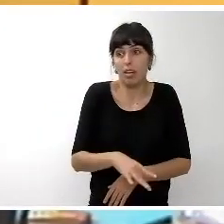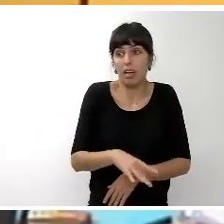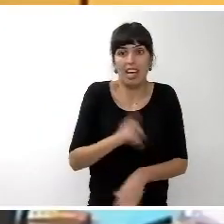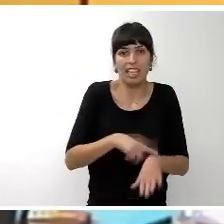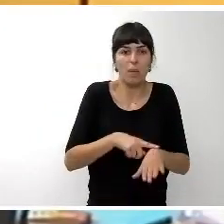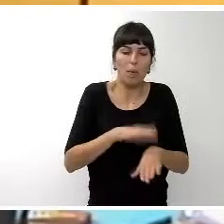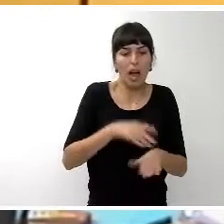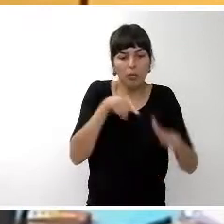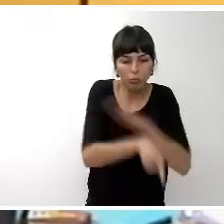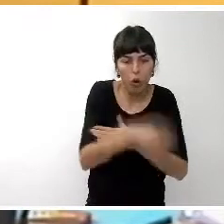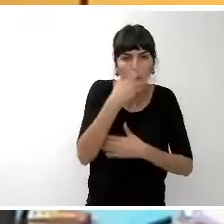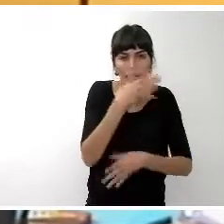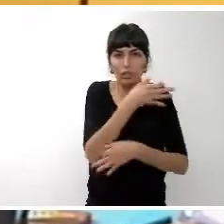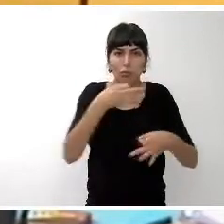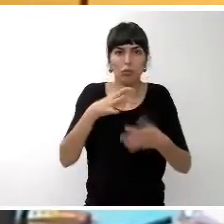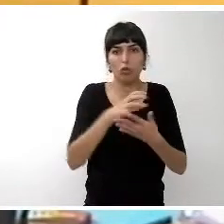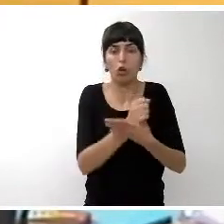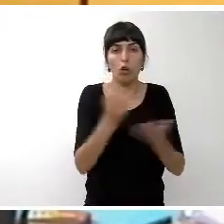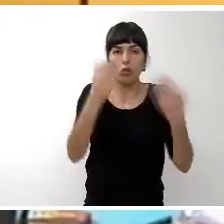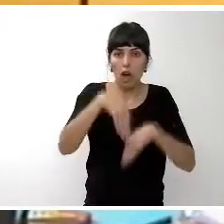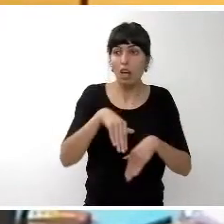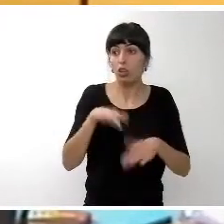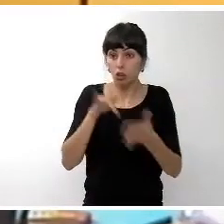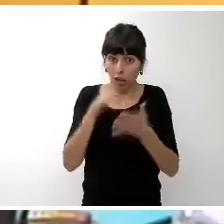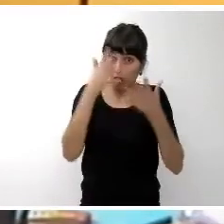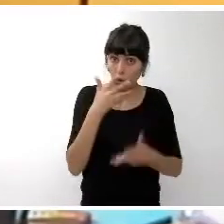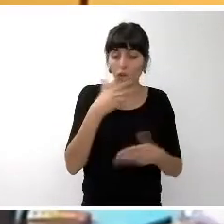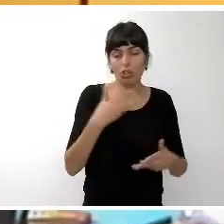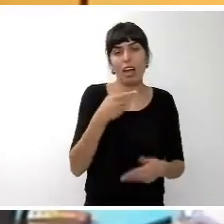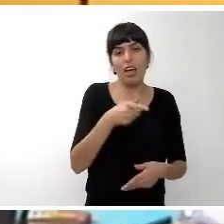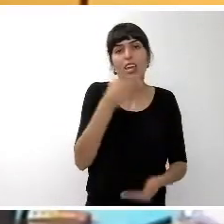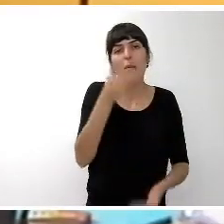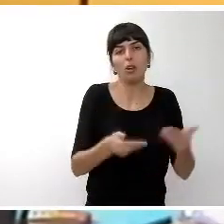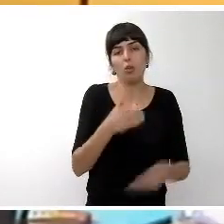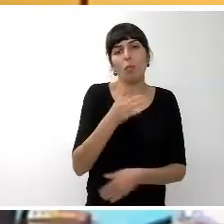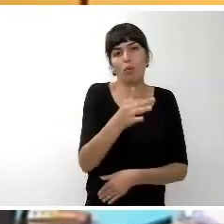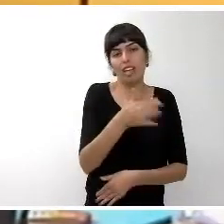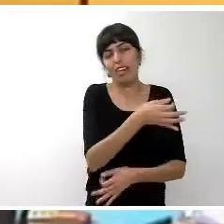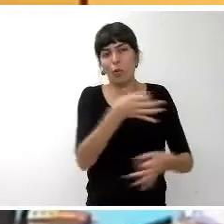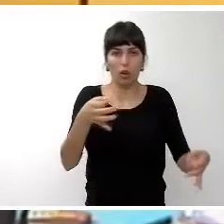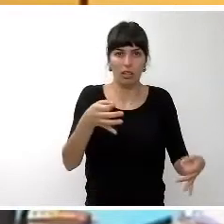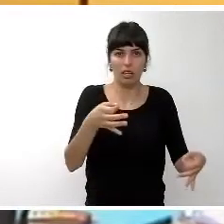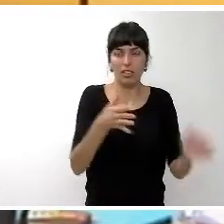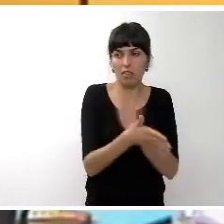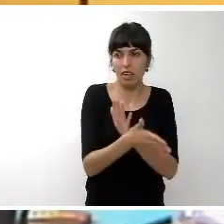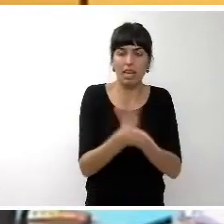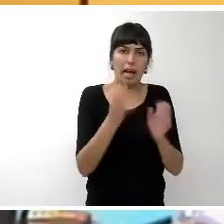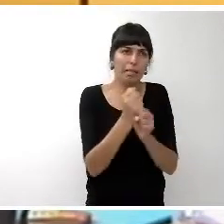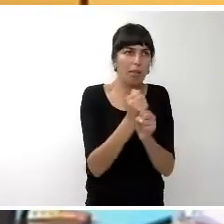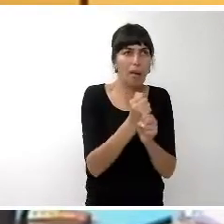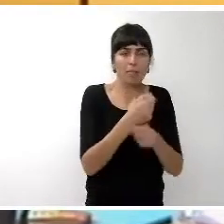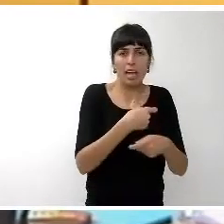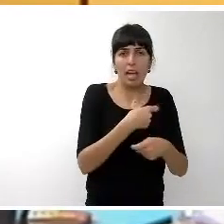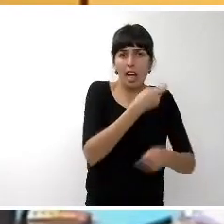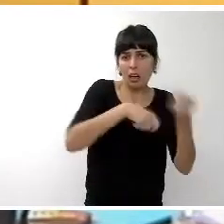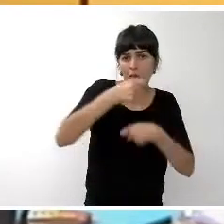de conocerlo todo y cuando lo conozca lo valorará adecuadamente. La labor para la distribución, la comercialización, el